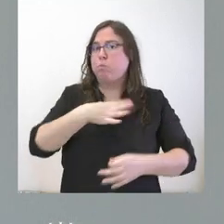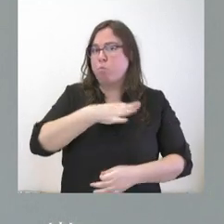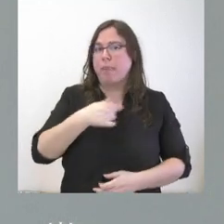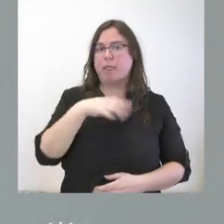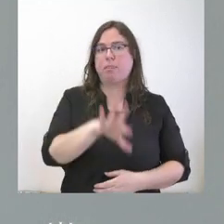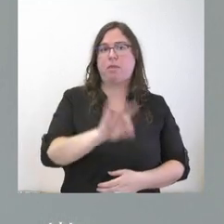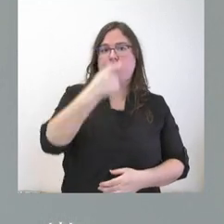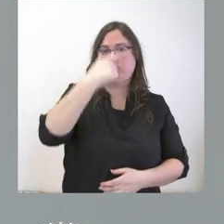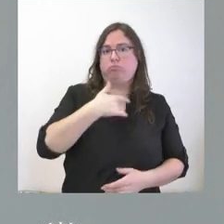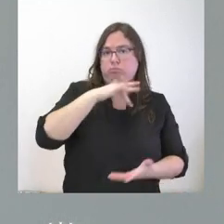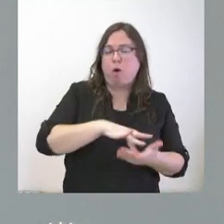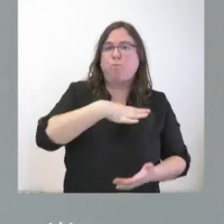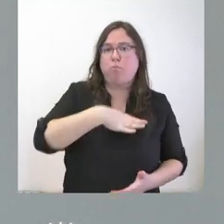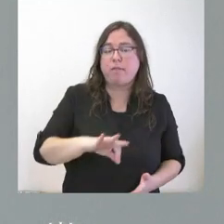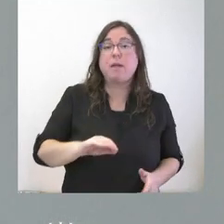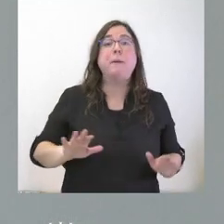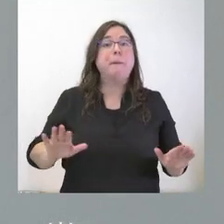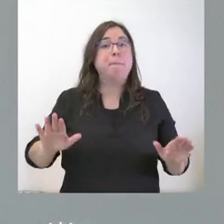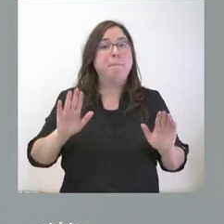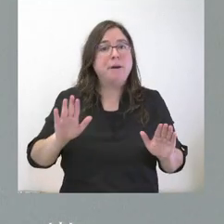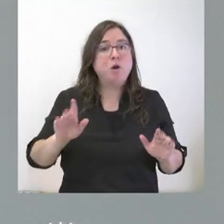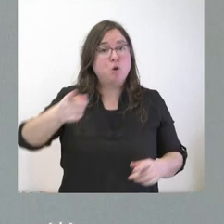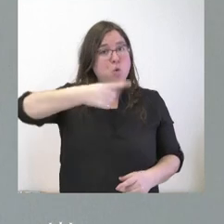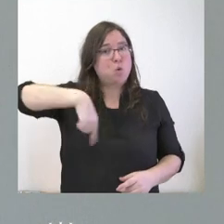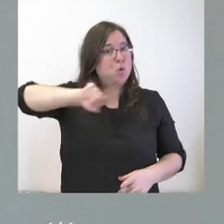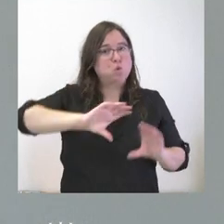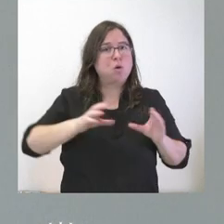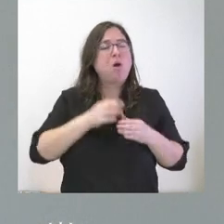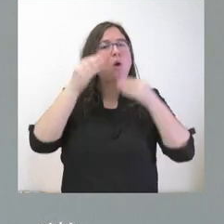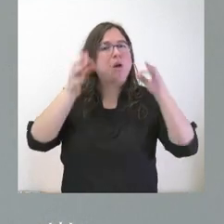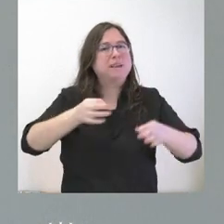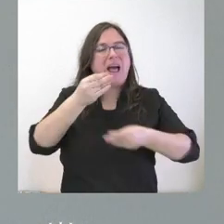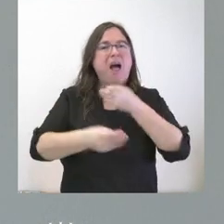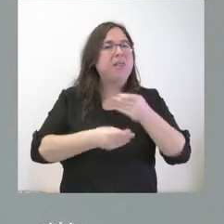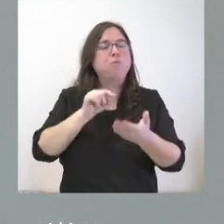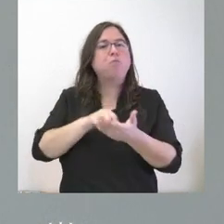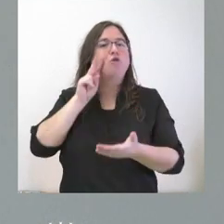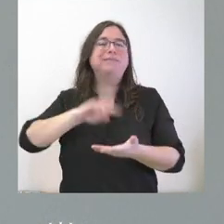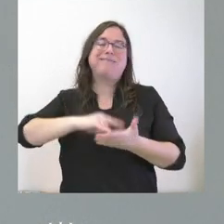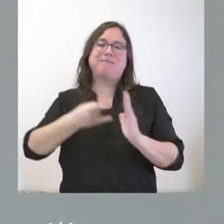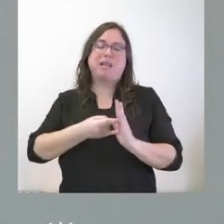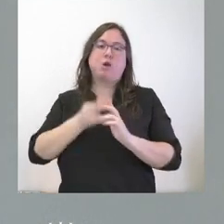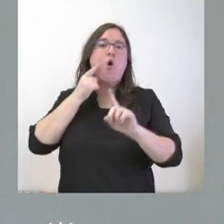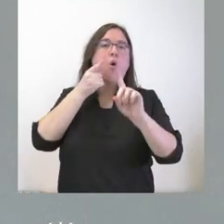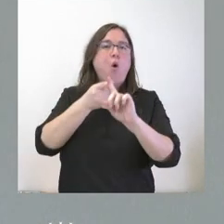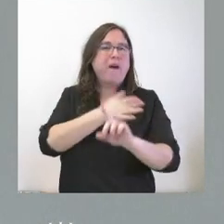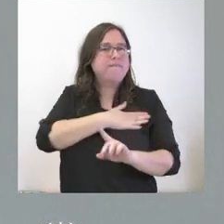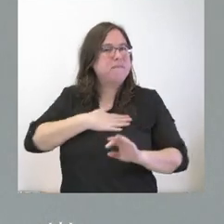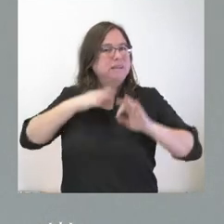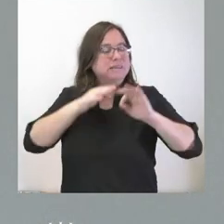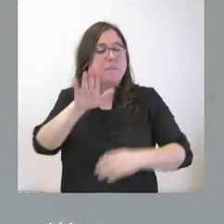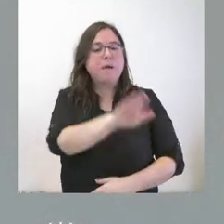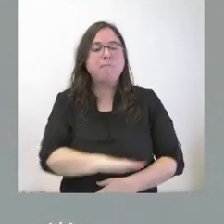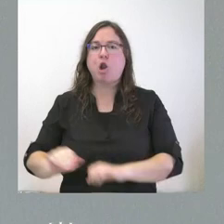puedan tomar. Pero que se tenga en cuenta que nosotros siempre lo estamos haciendo desde el punto de vista técnico con intención de proteger a los